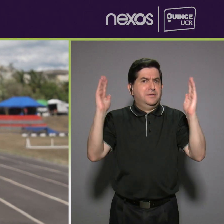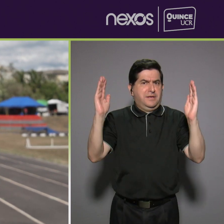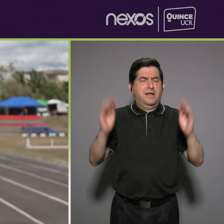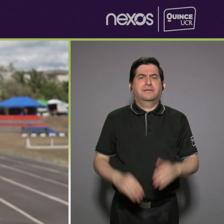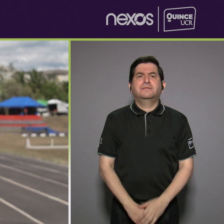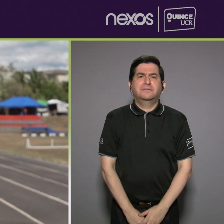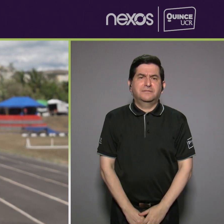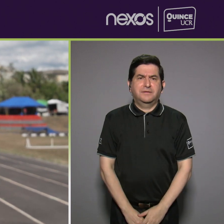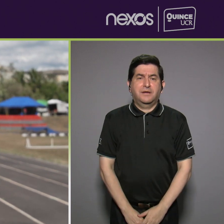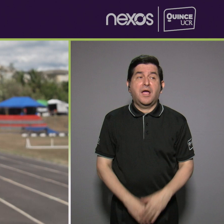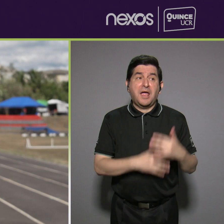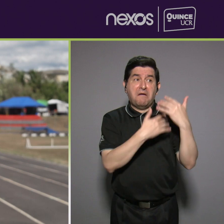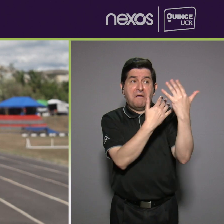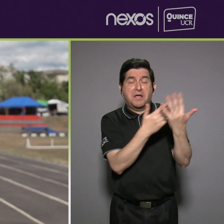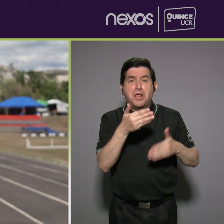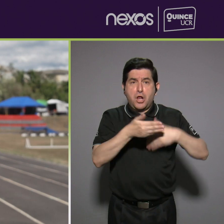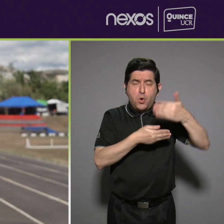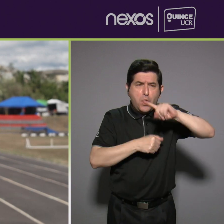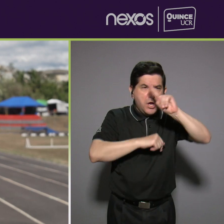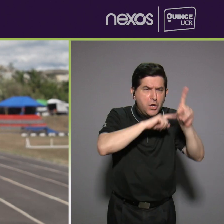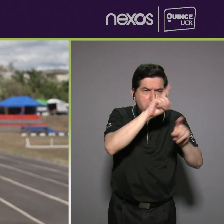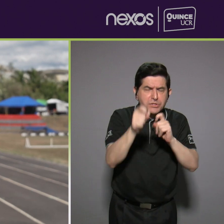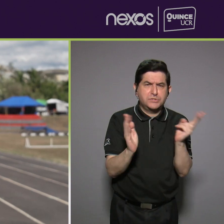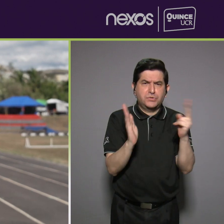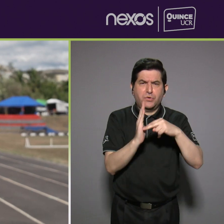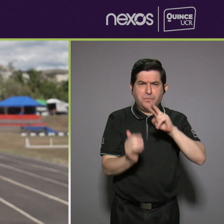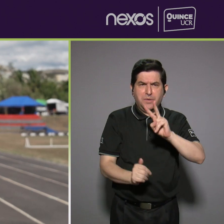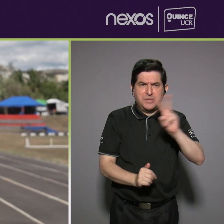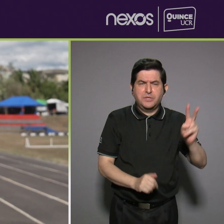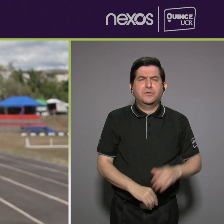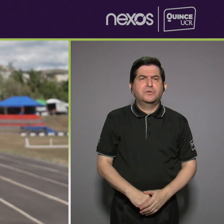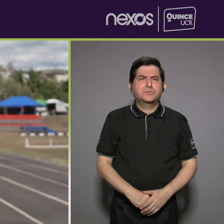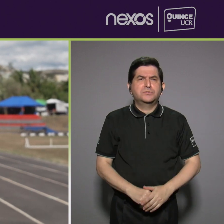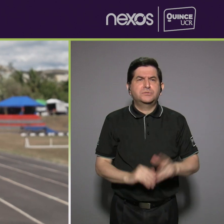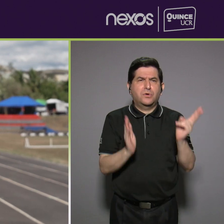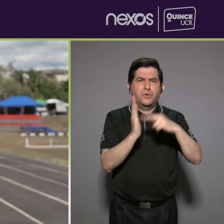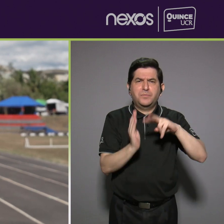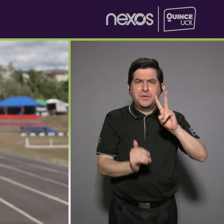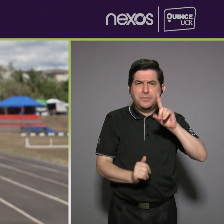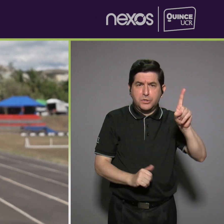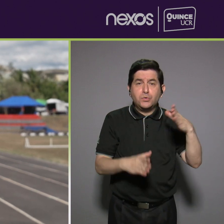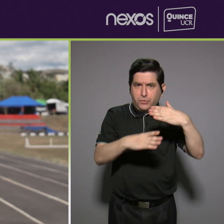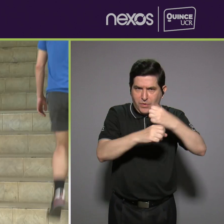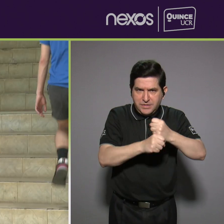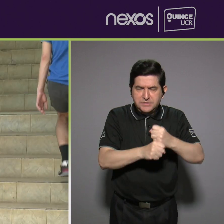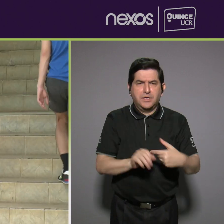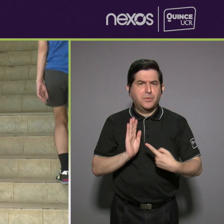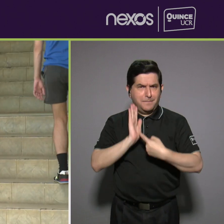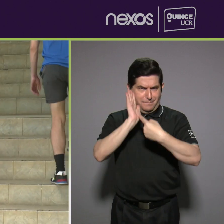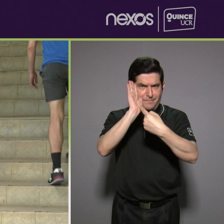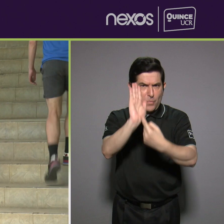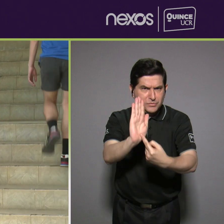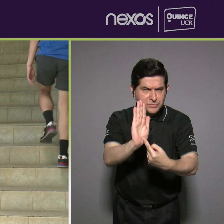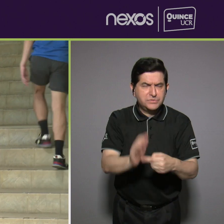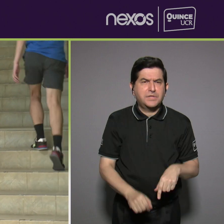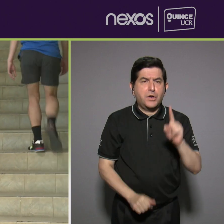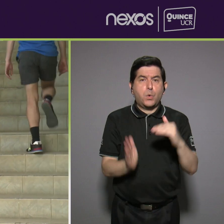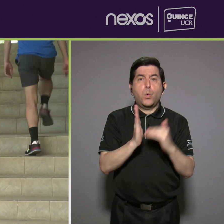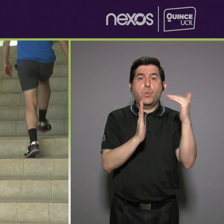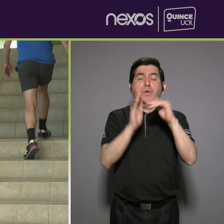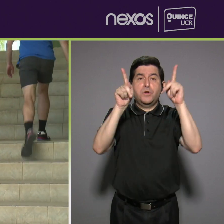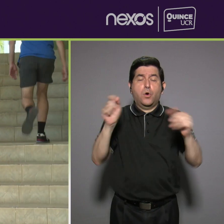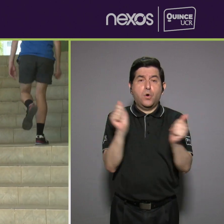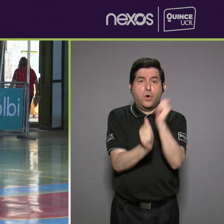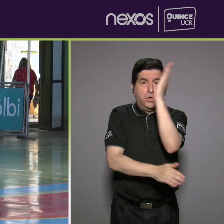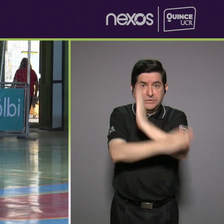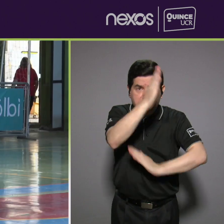hablando de que esperemos que después del censo del 2022, del 2021 que se hizo, pues arroje cerca de un millón de personas con